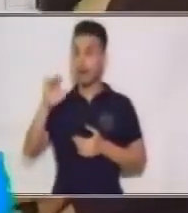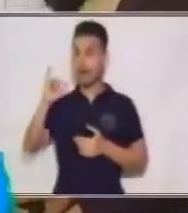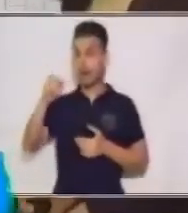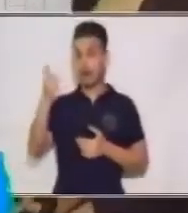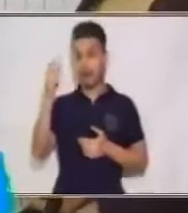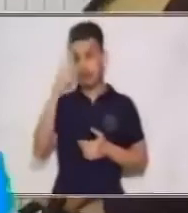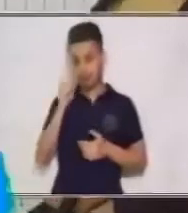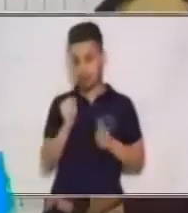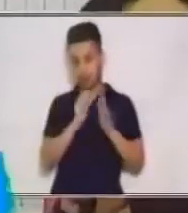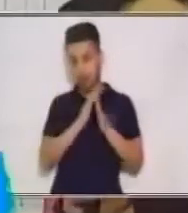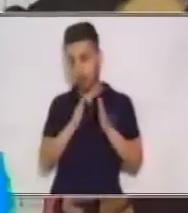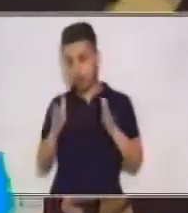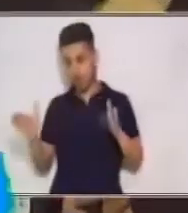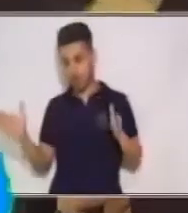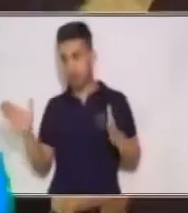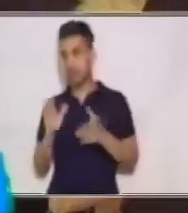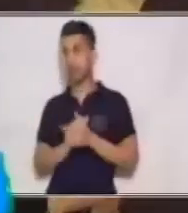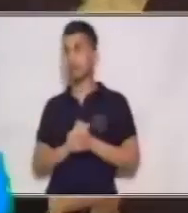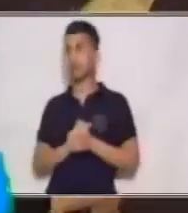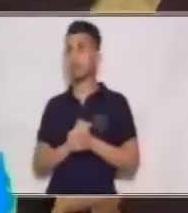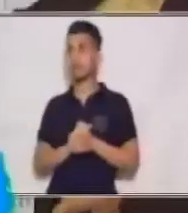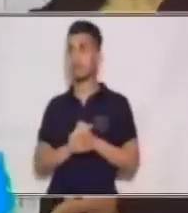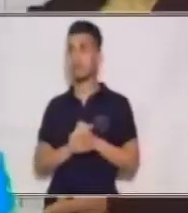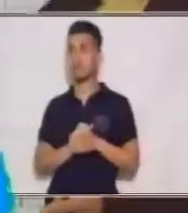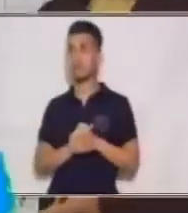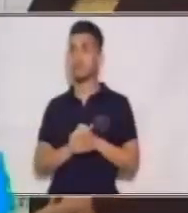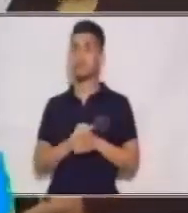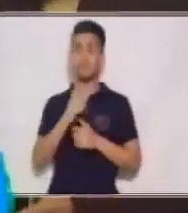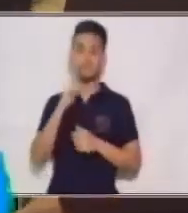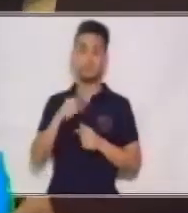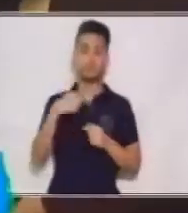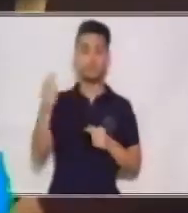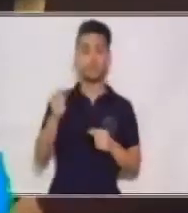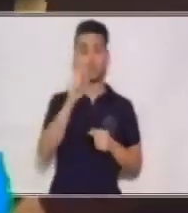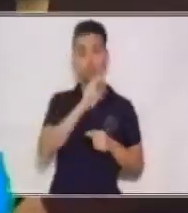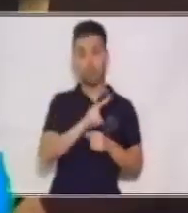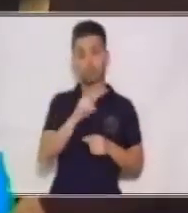La siguiente, 2 con 4.